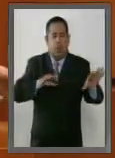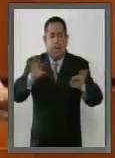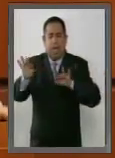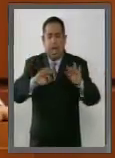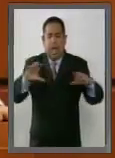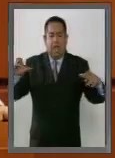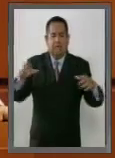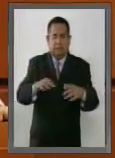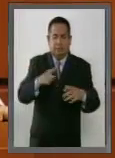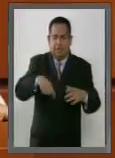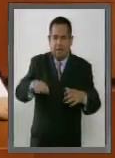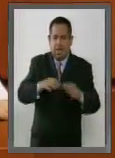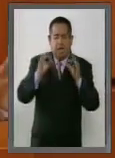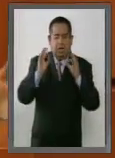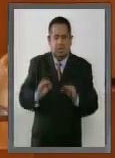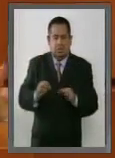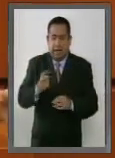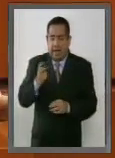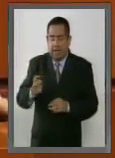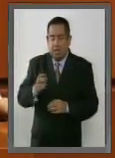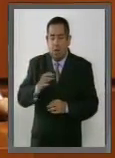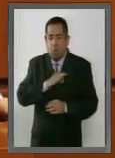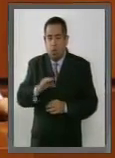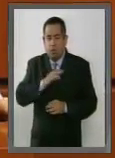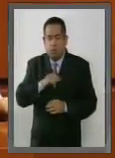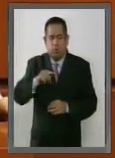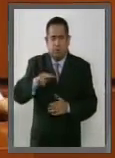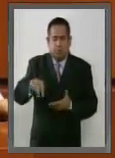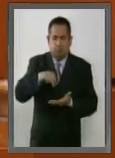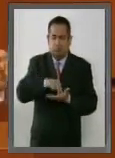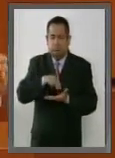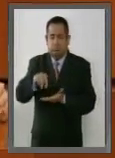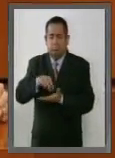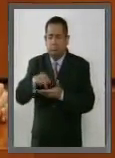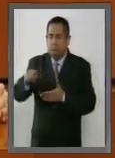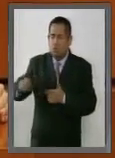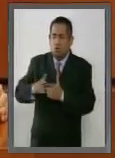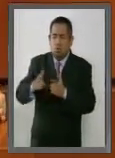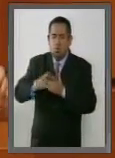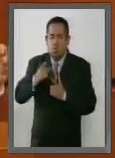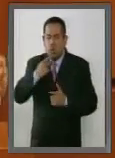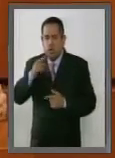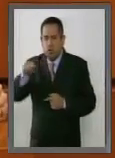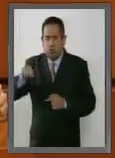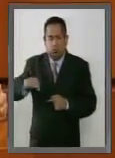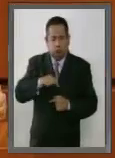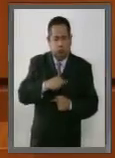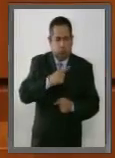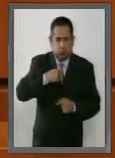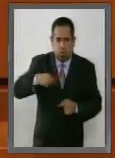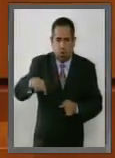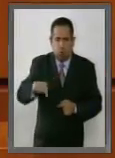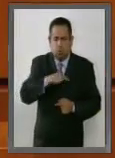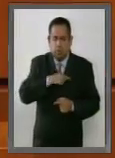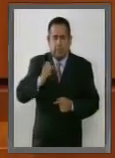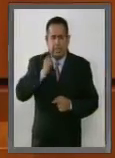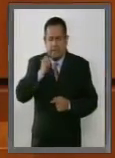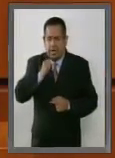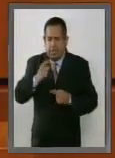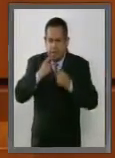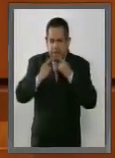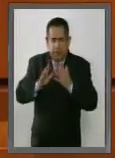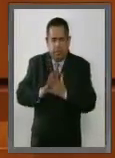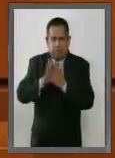Constituyente, esas posiciones que tienen los partidos políticos, que tenemos en el Senado,